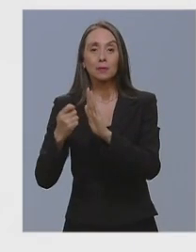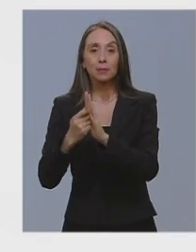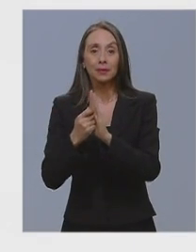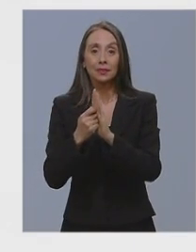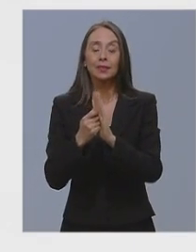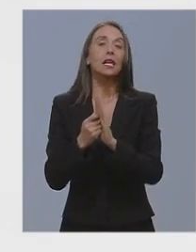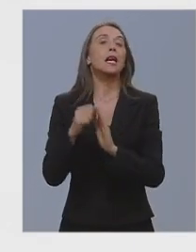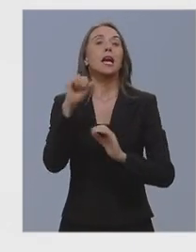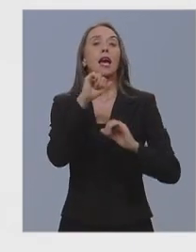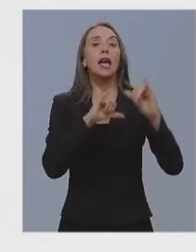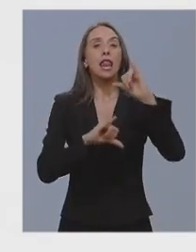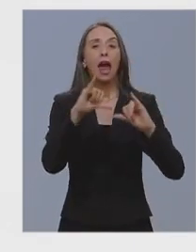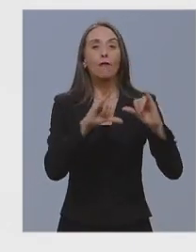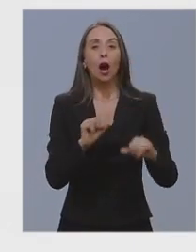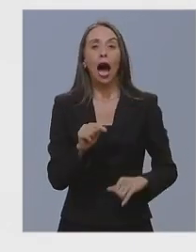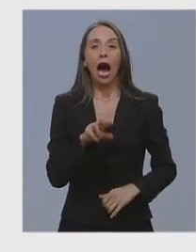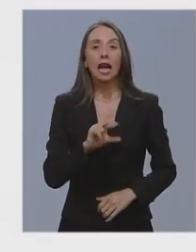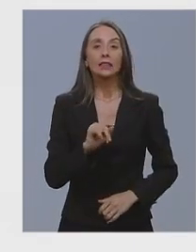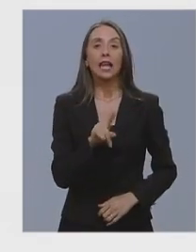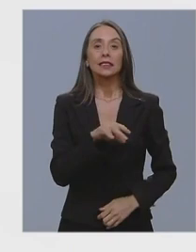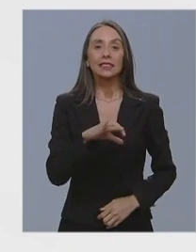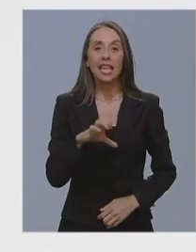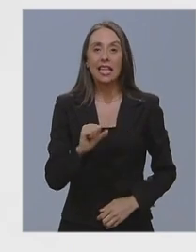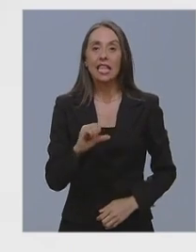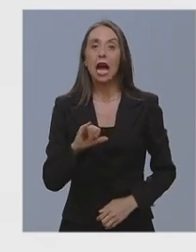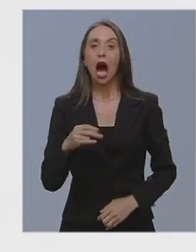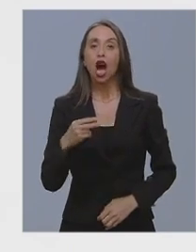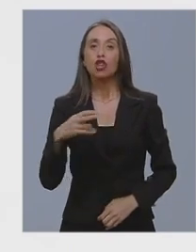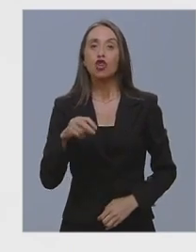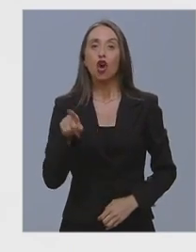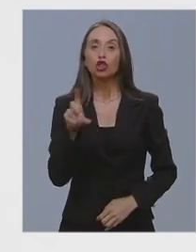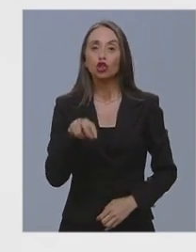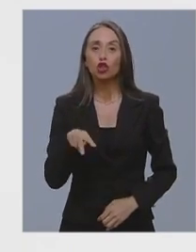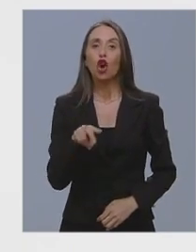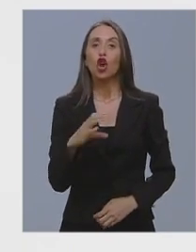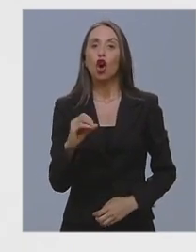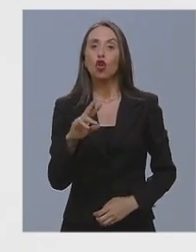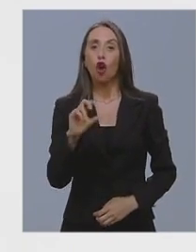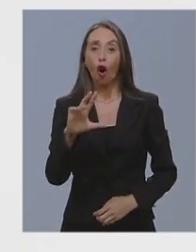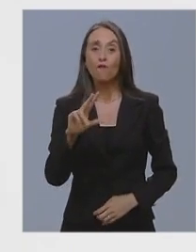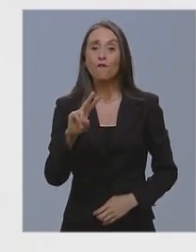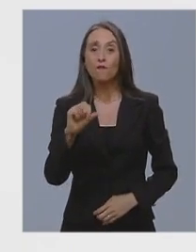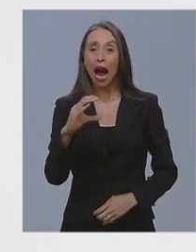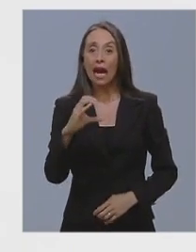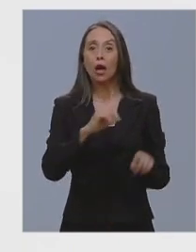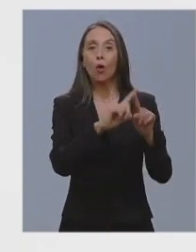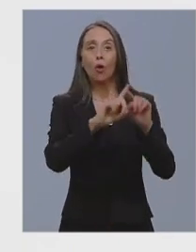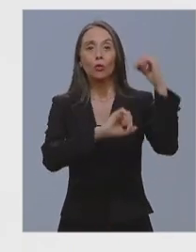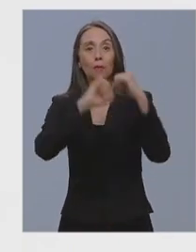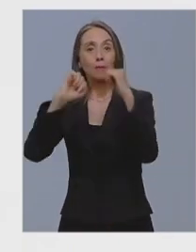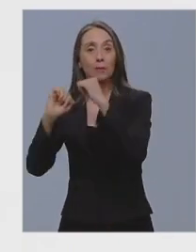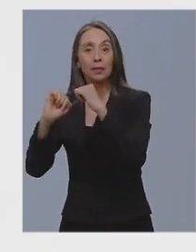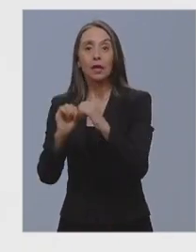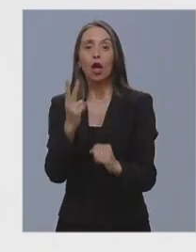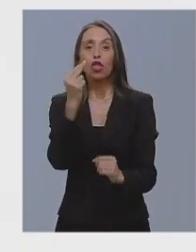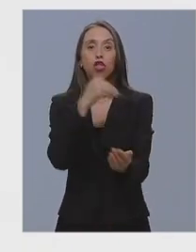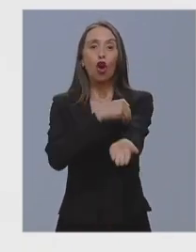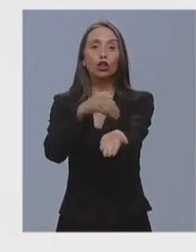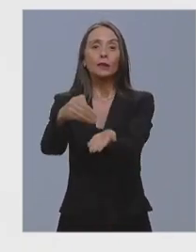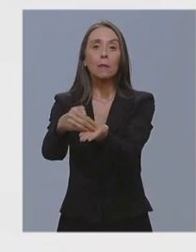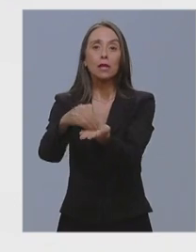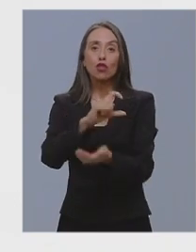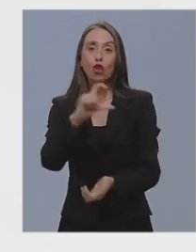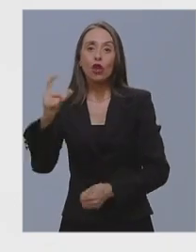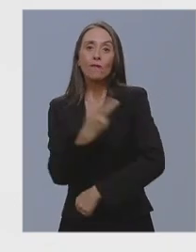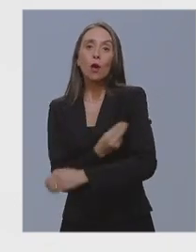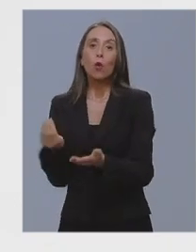laboratorios como AstraZeneca, Johnson & Johnson y COVAX, esperamos recibir 11 millones de dosis de vacunas adicionales